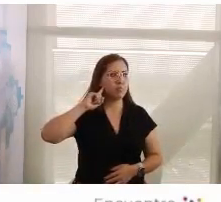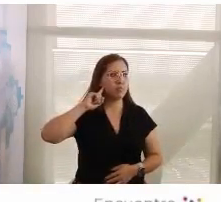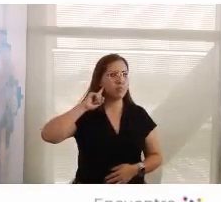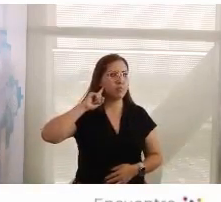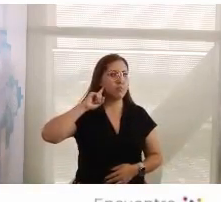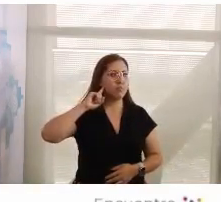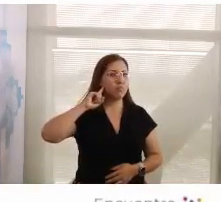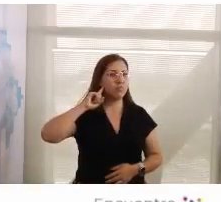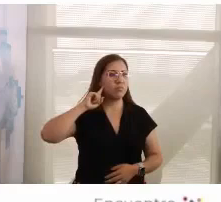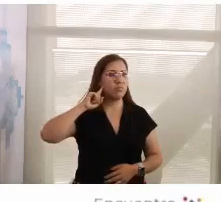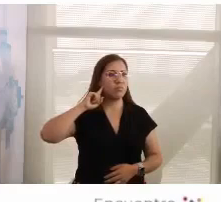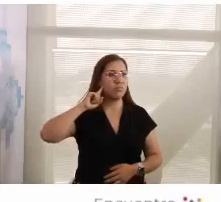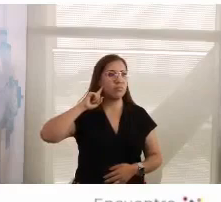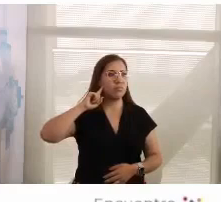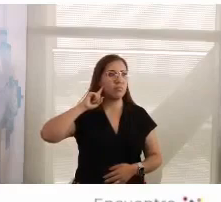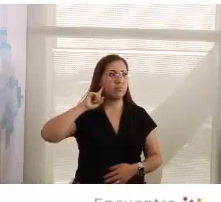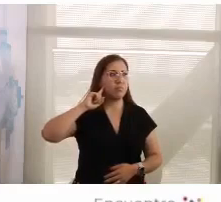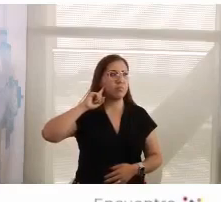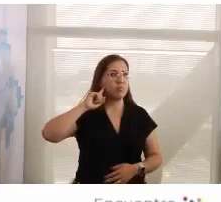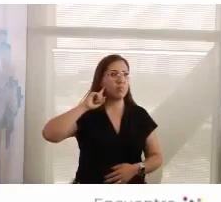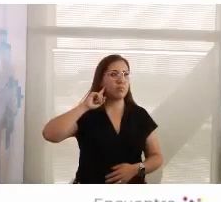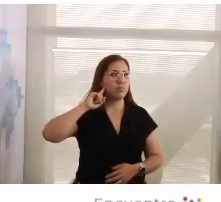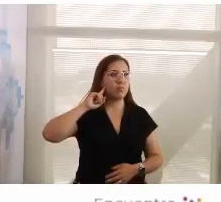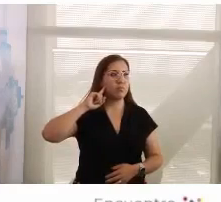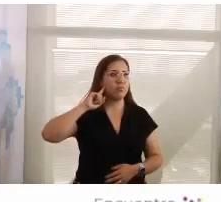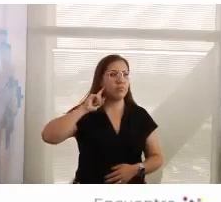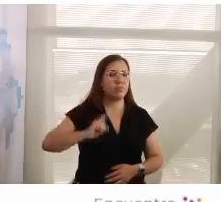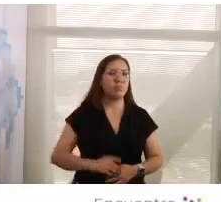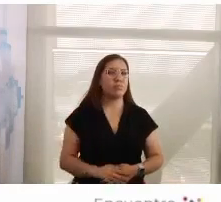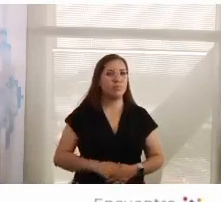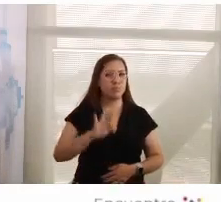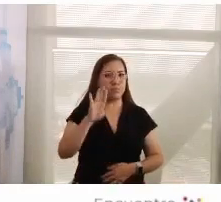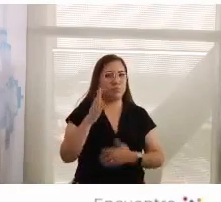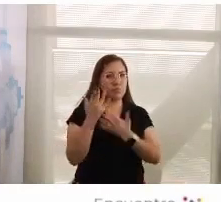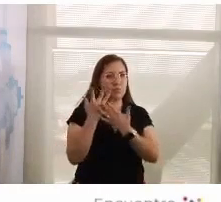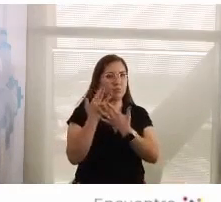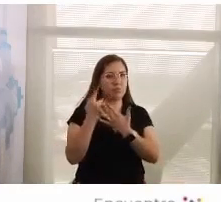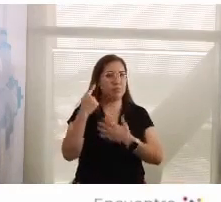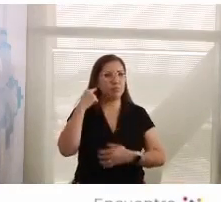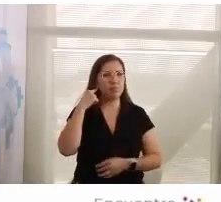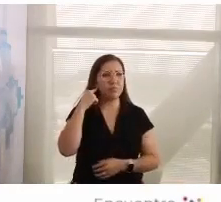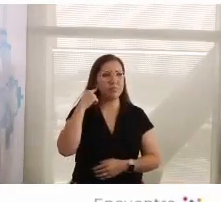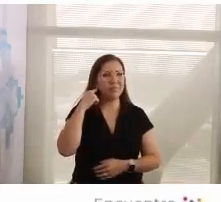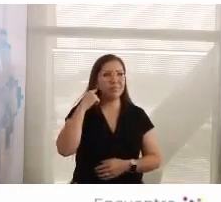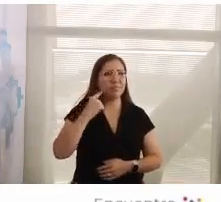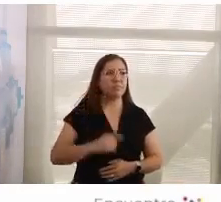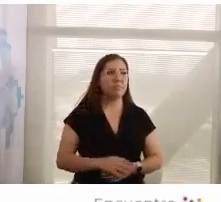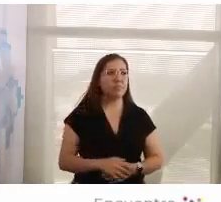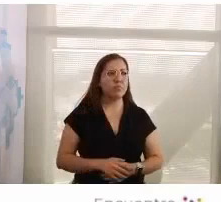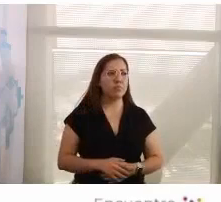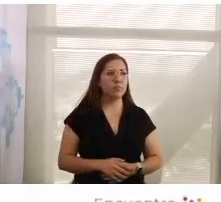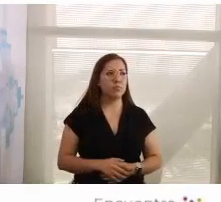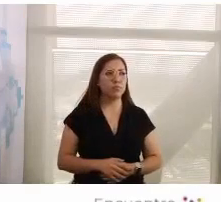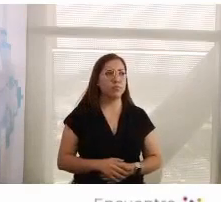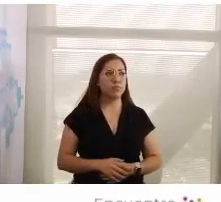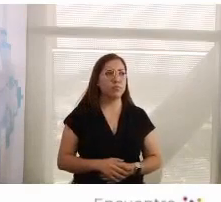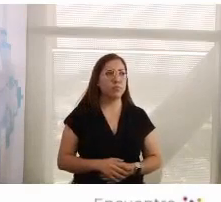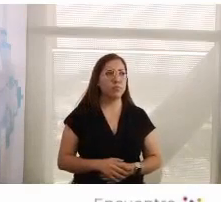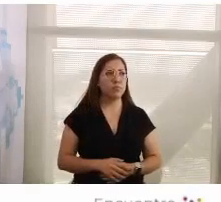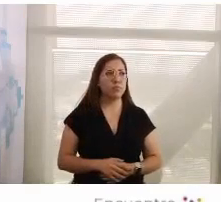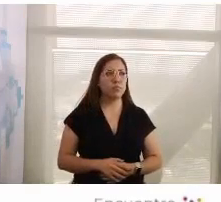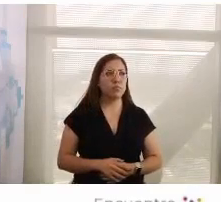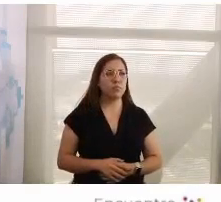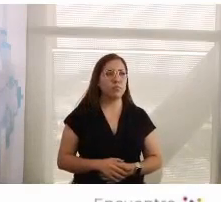beneficios del Estado esta es una hipótese otra hipótese es aquí que estoy colocando hay una reacción